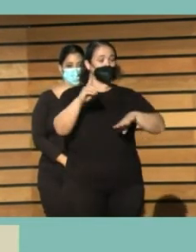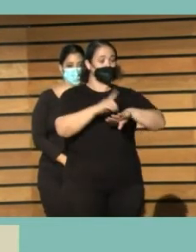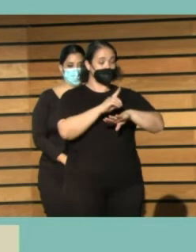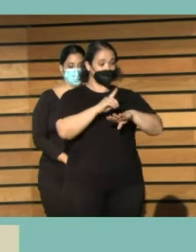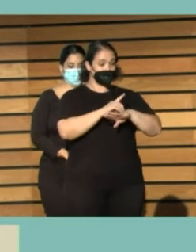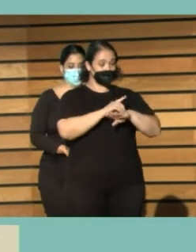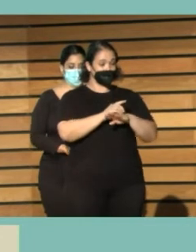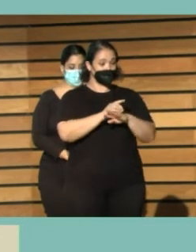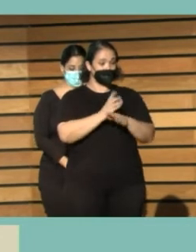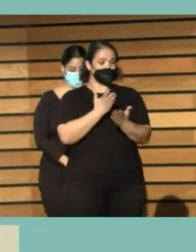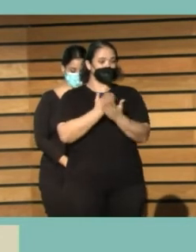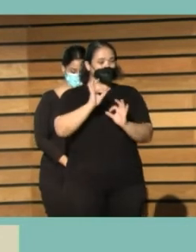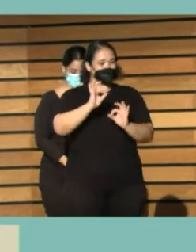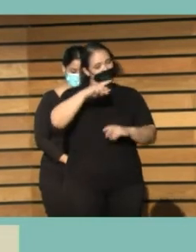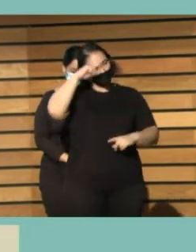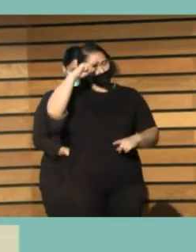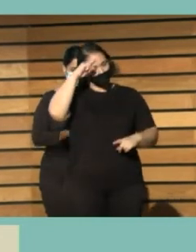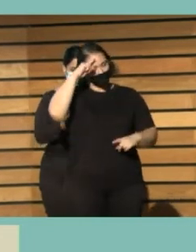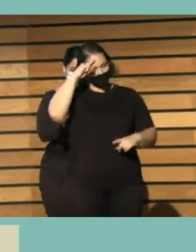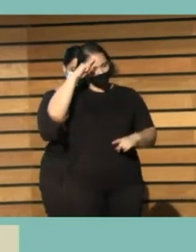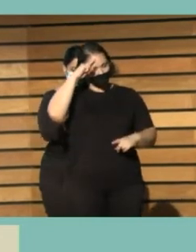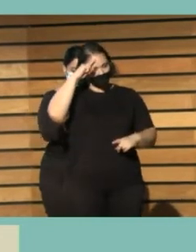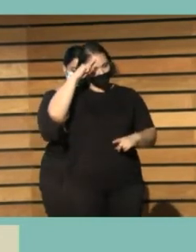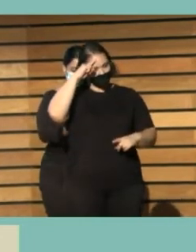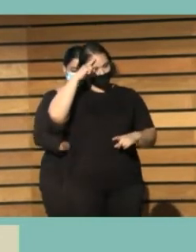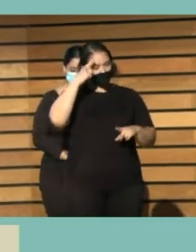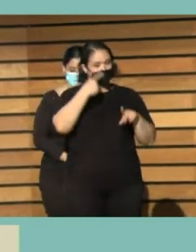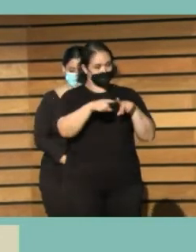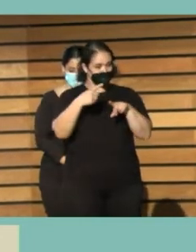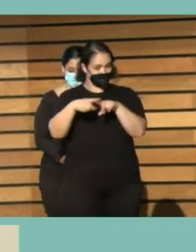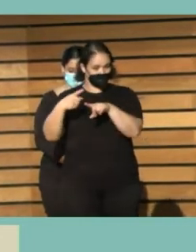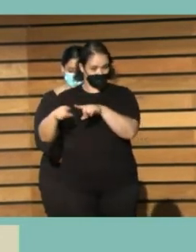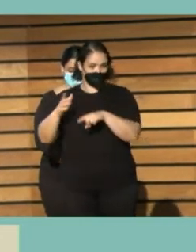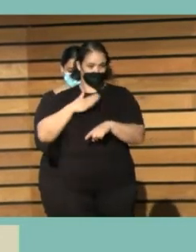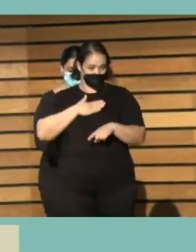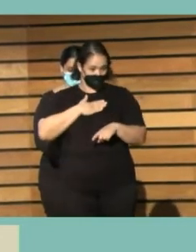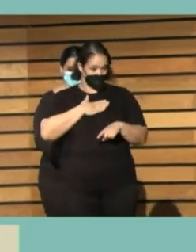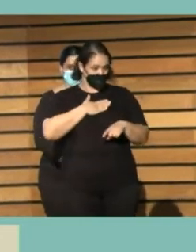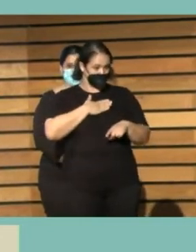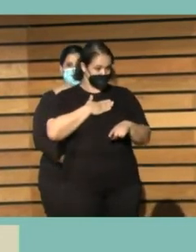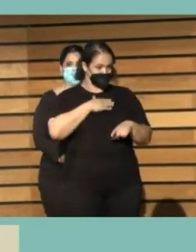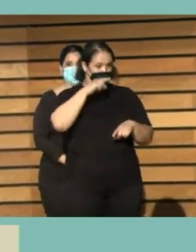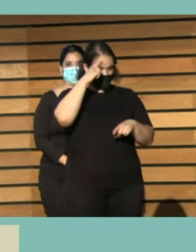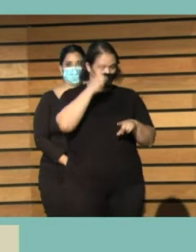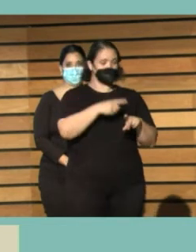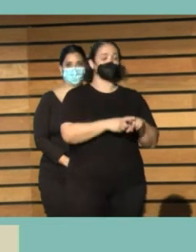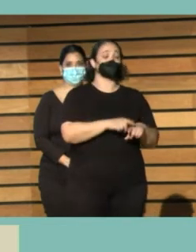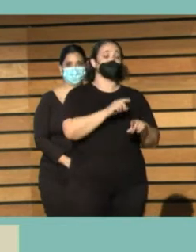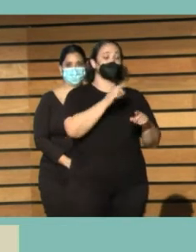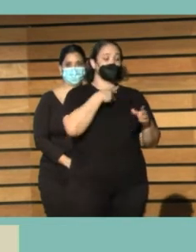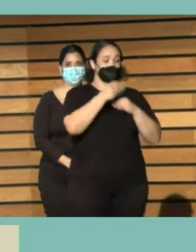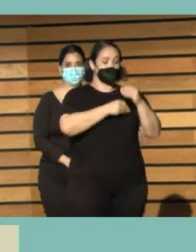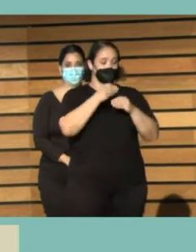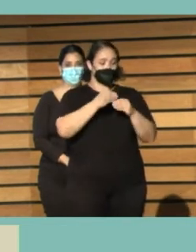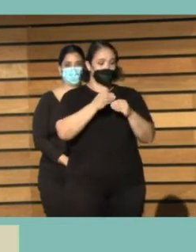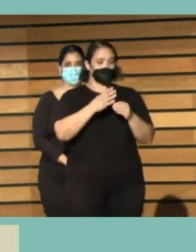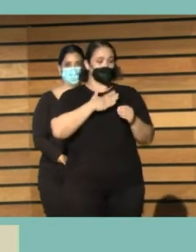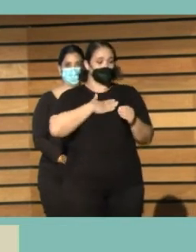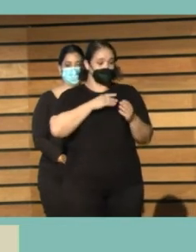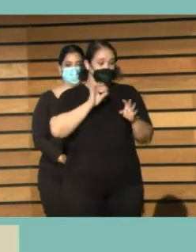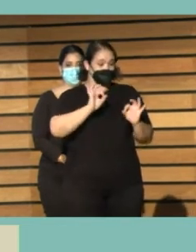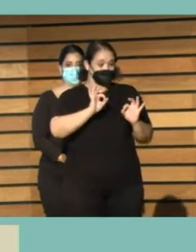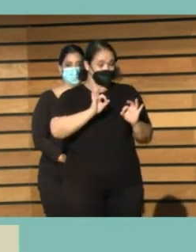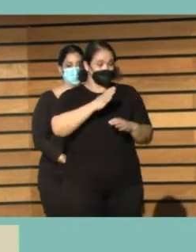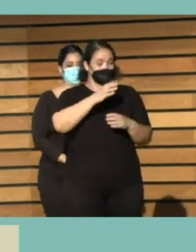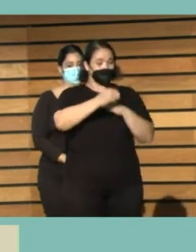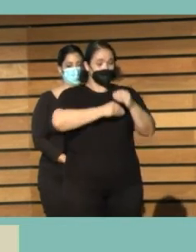del patrimonio cultural que se distingue de la estrategia nacional de digitalización del patrimonio bibliográfico